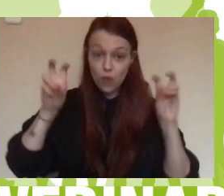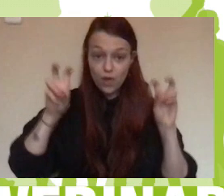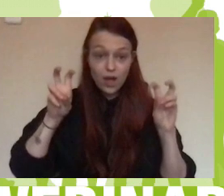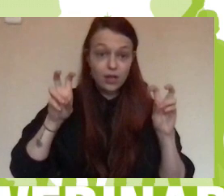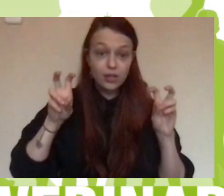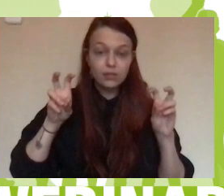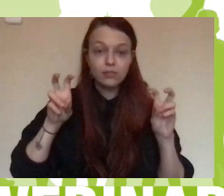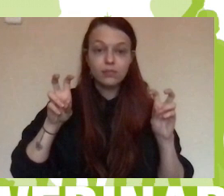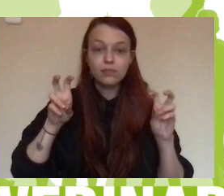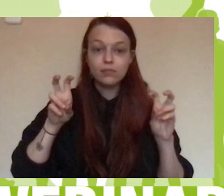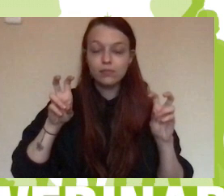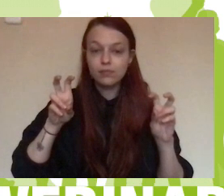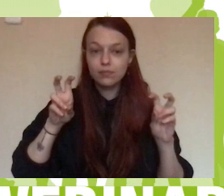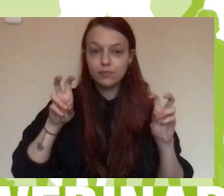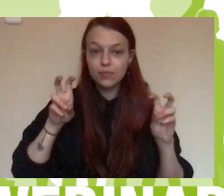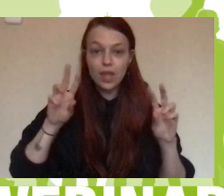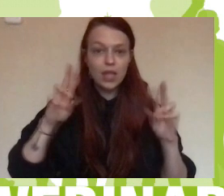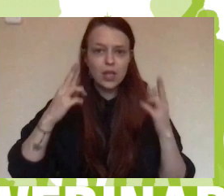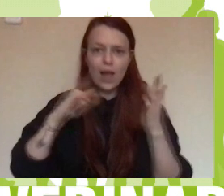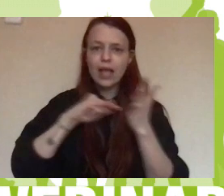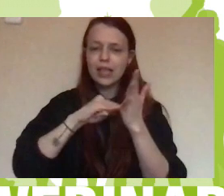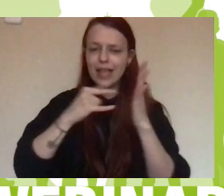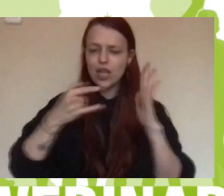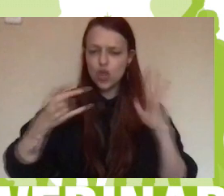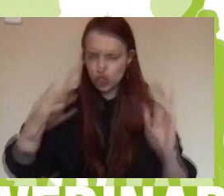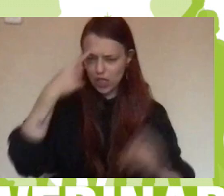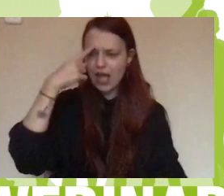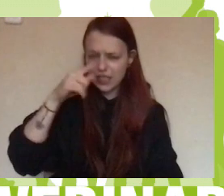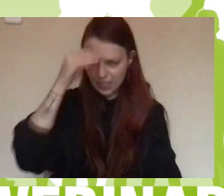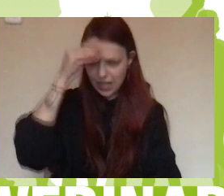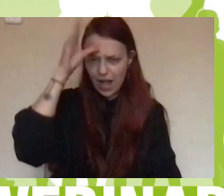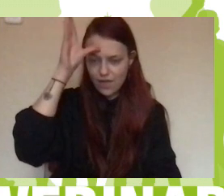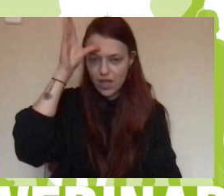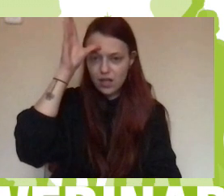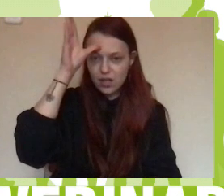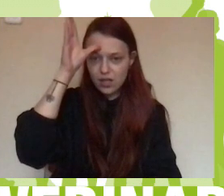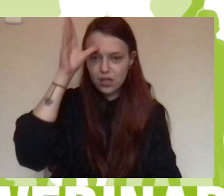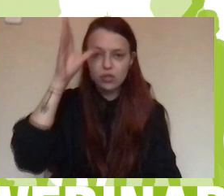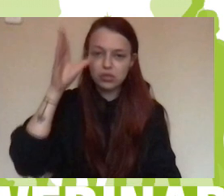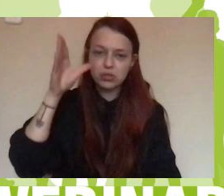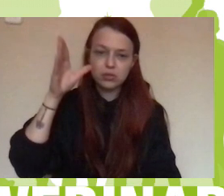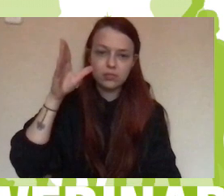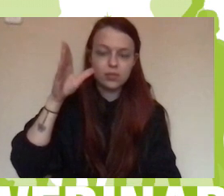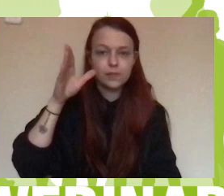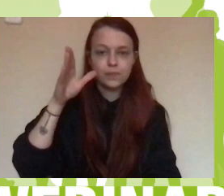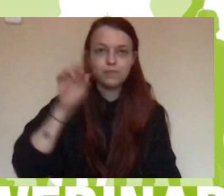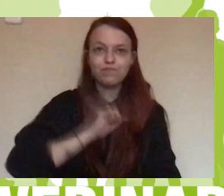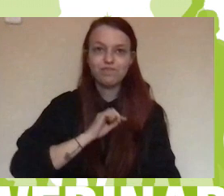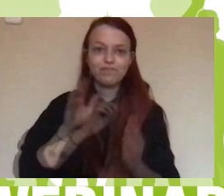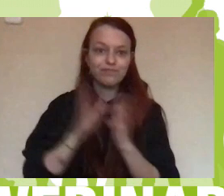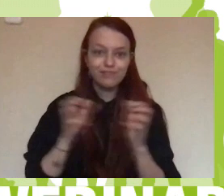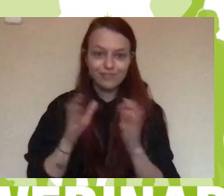aventajada en las nuevas tecnologías y dominaba mucho y era una ilusionada total. Cuando